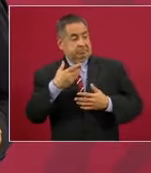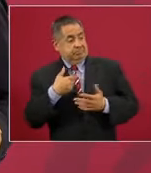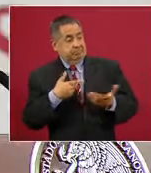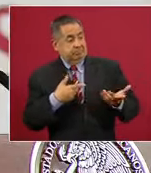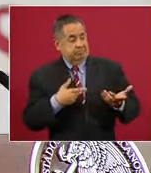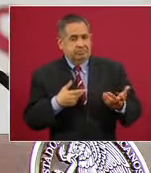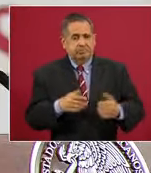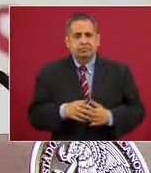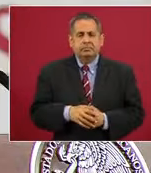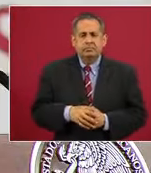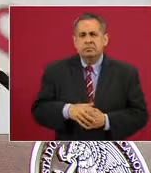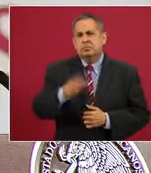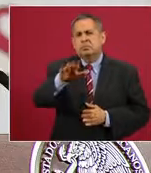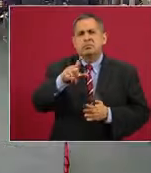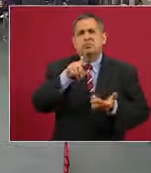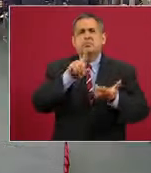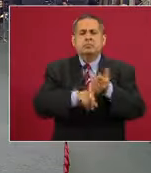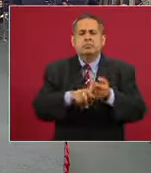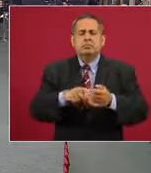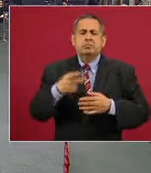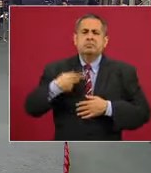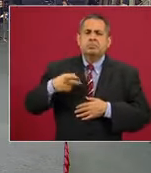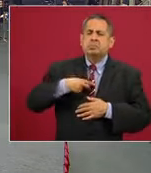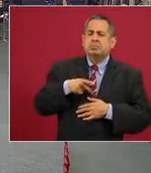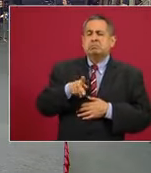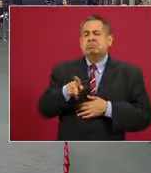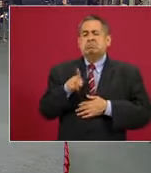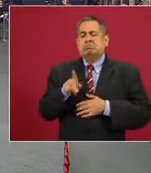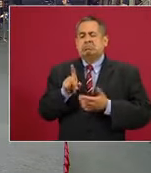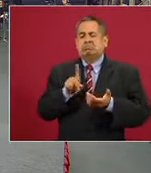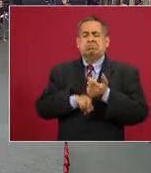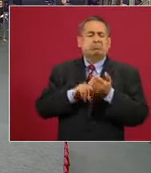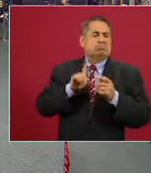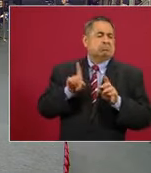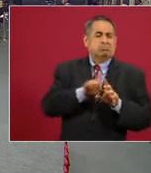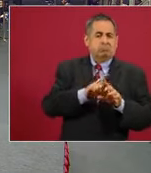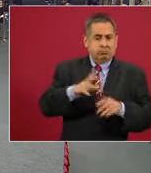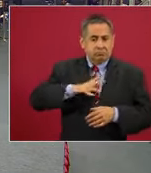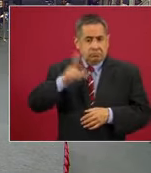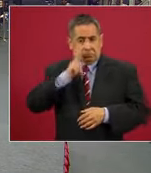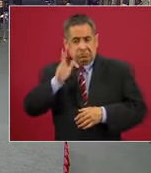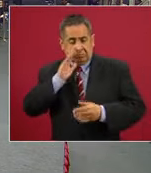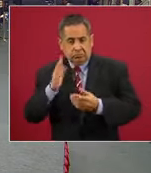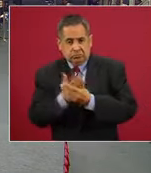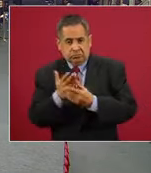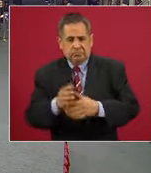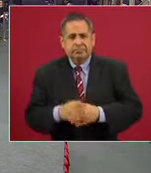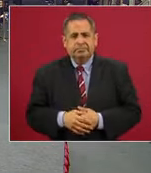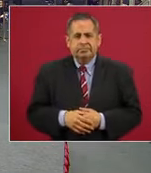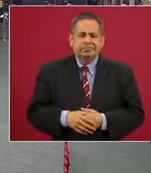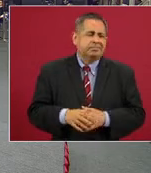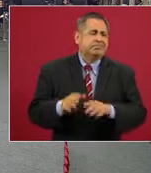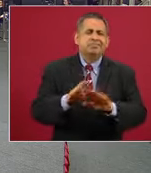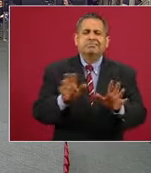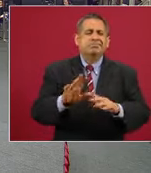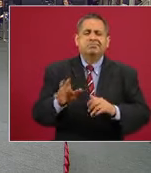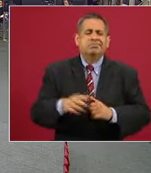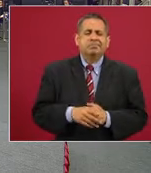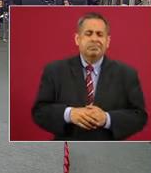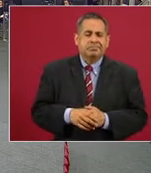Si hay gente infiltrada, si tienen pruebas, ¿las van a mostrar? No, porque